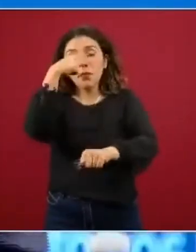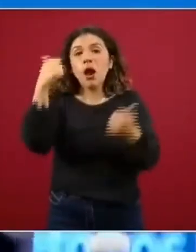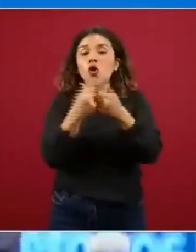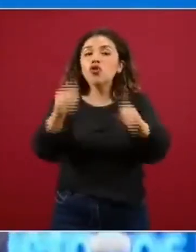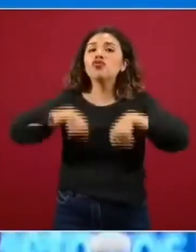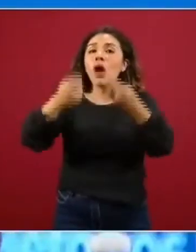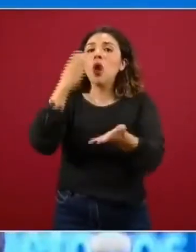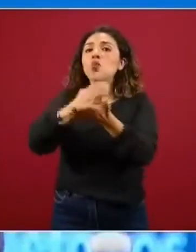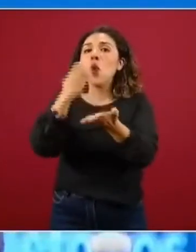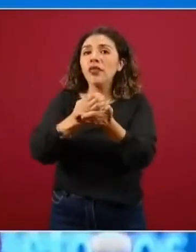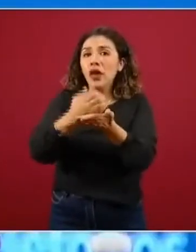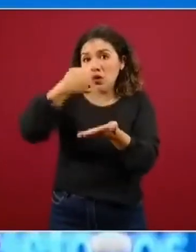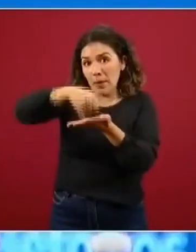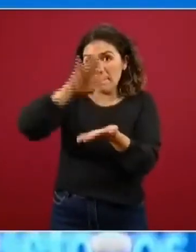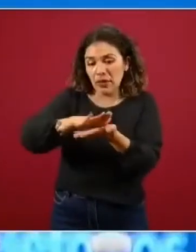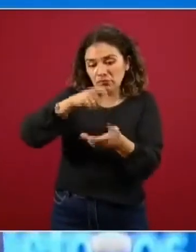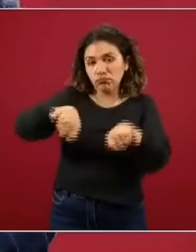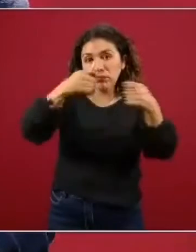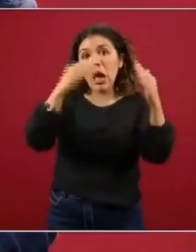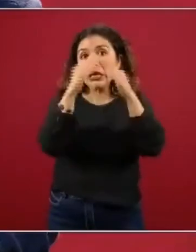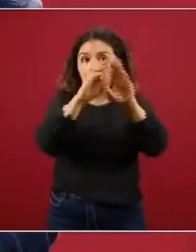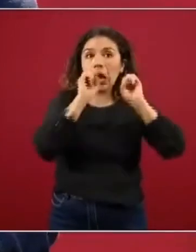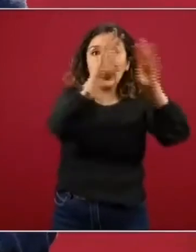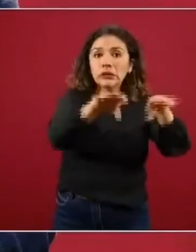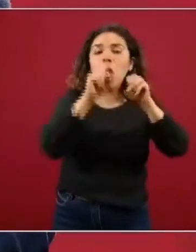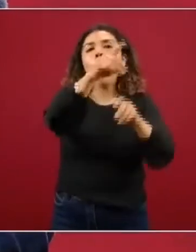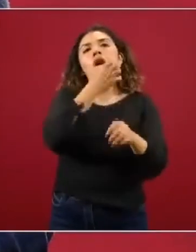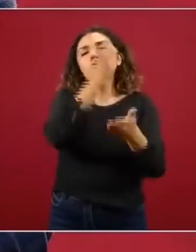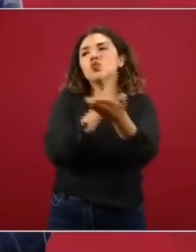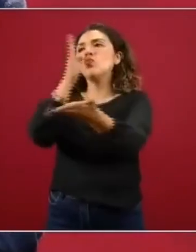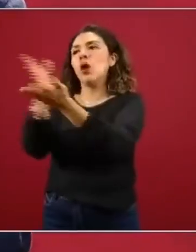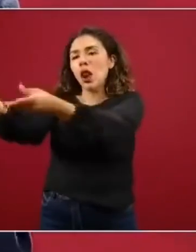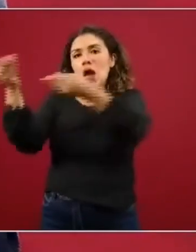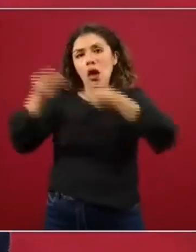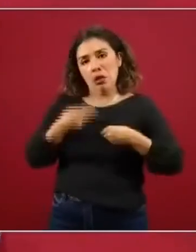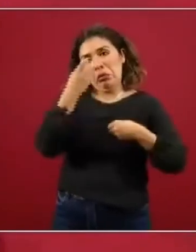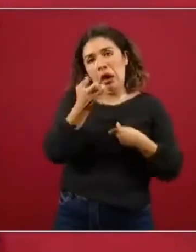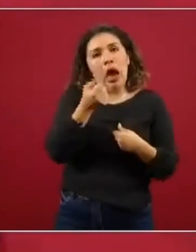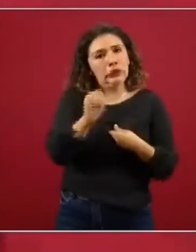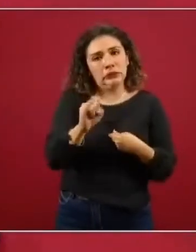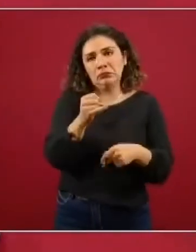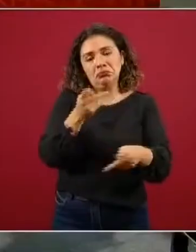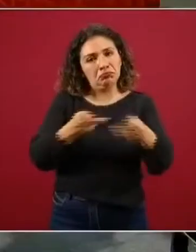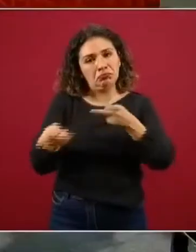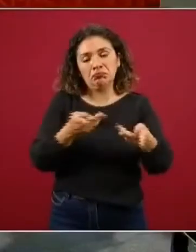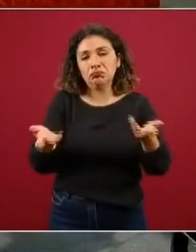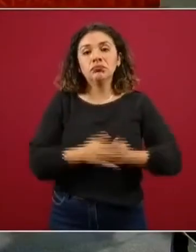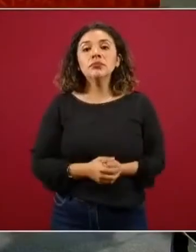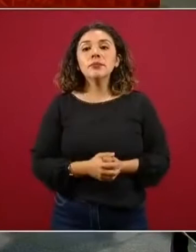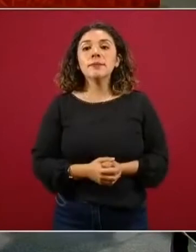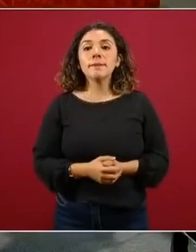cuadernillos impresos que se les entregan en sus casas o ellos van a los planteles a recogerlos ese es el proceso muy bien